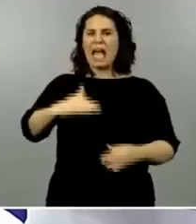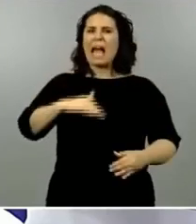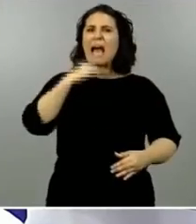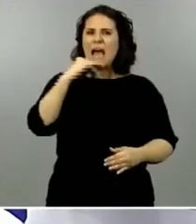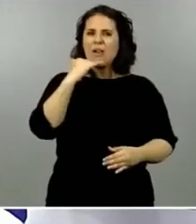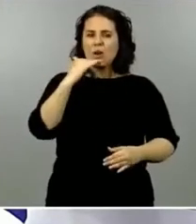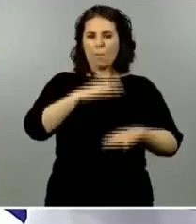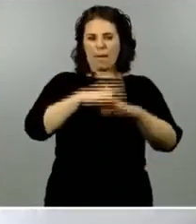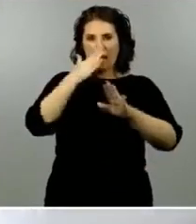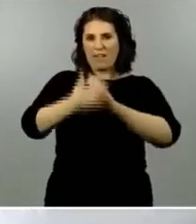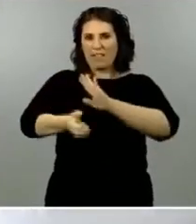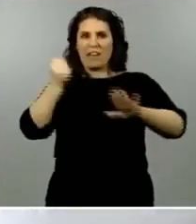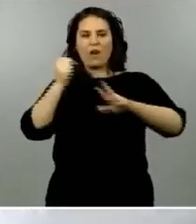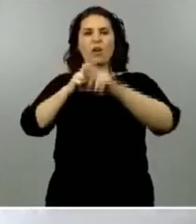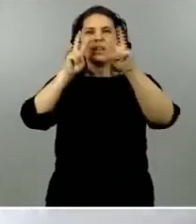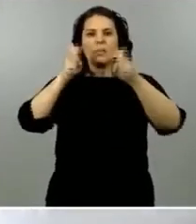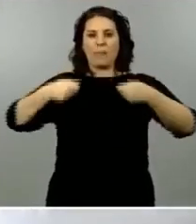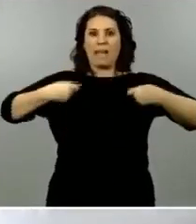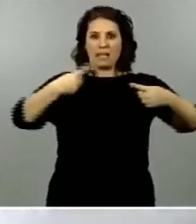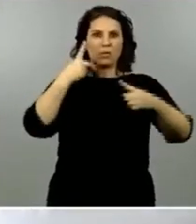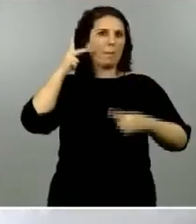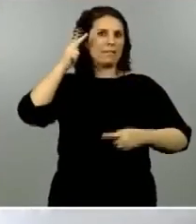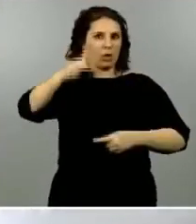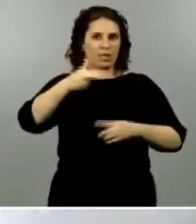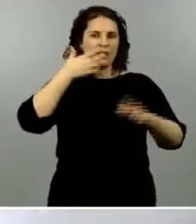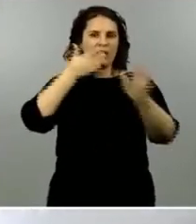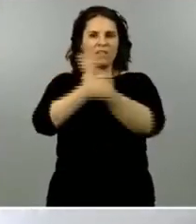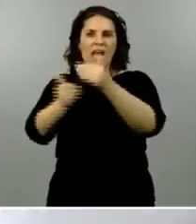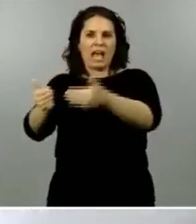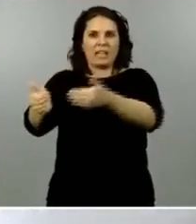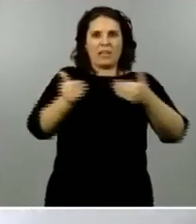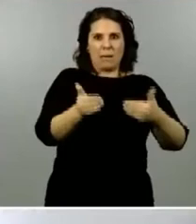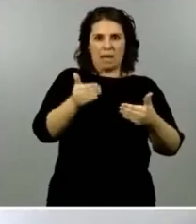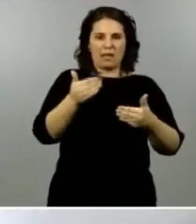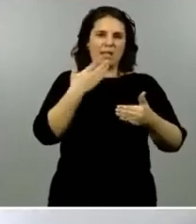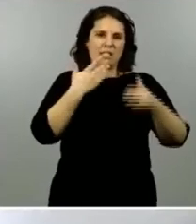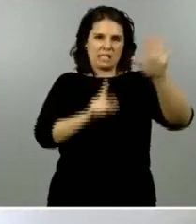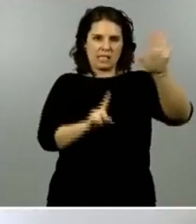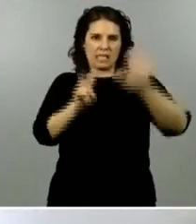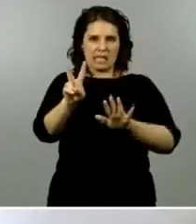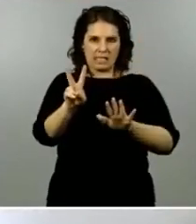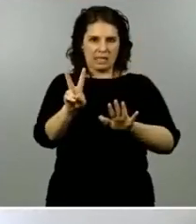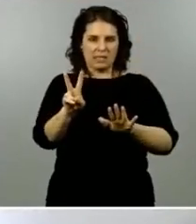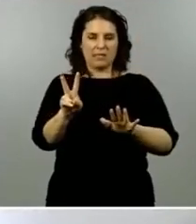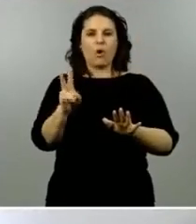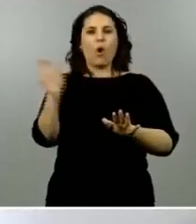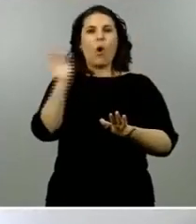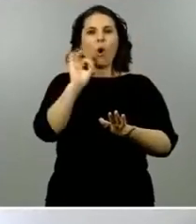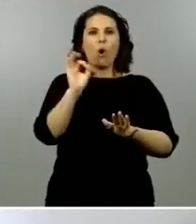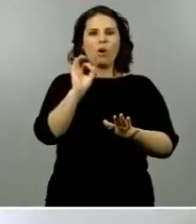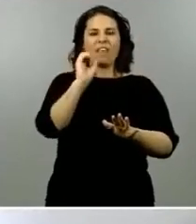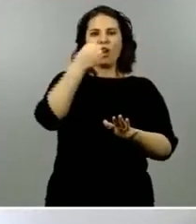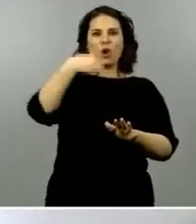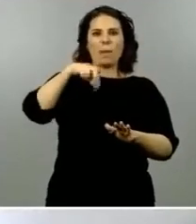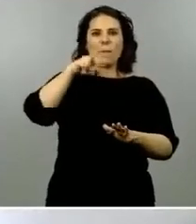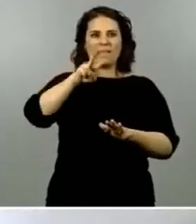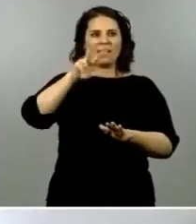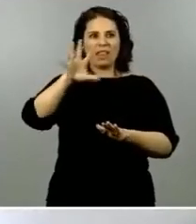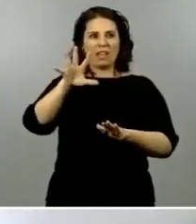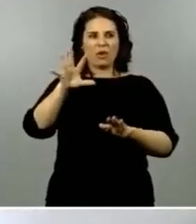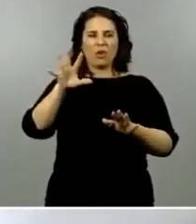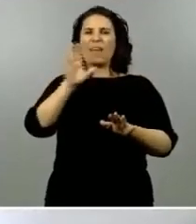gasto en pensiones anticipar la jubilación a los 67 años o mantener la regla de aumento del 025 de la reforma de rajoy